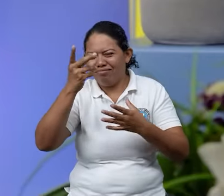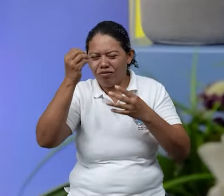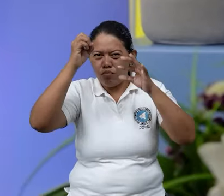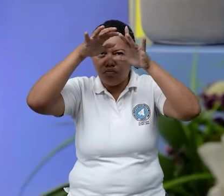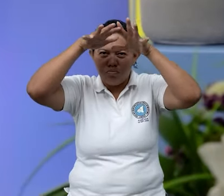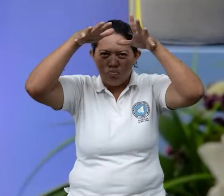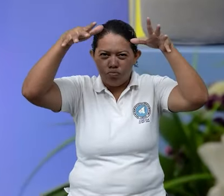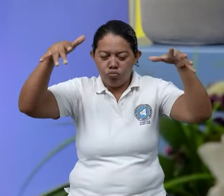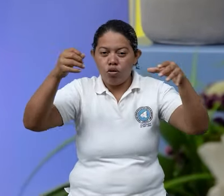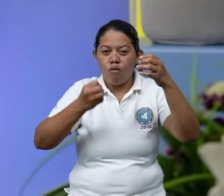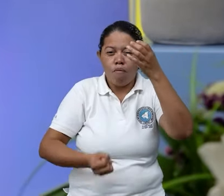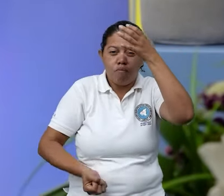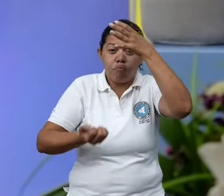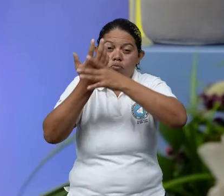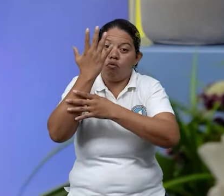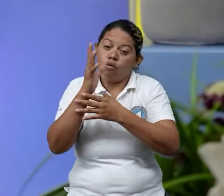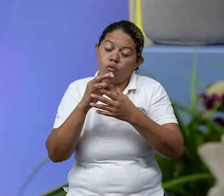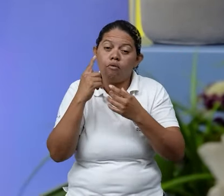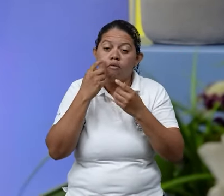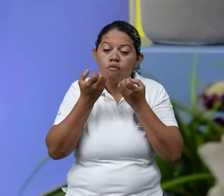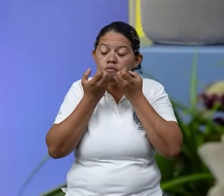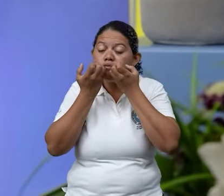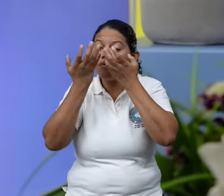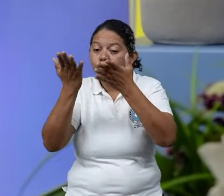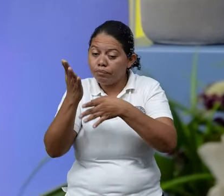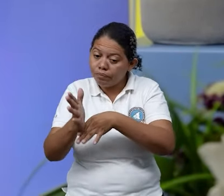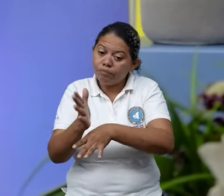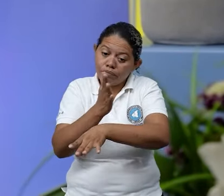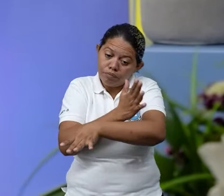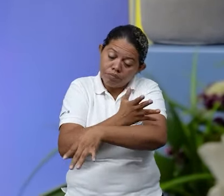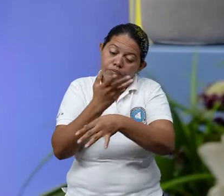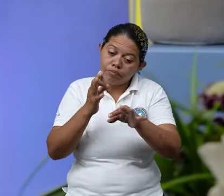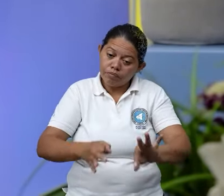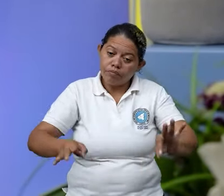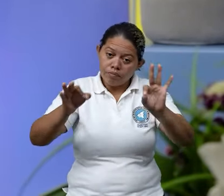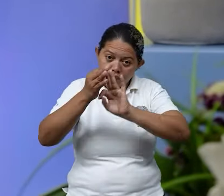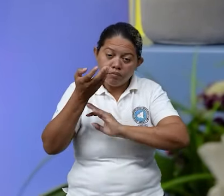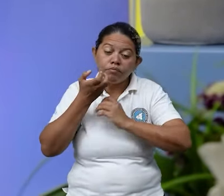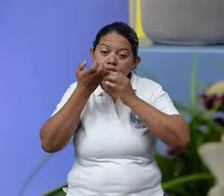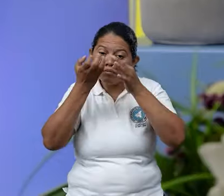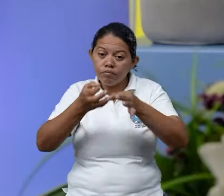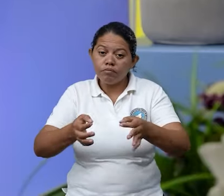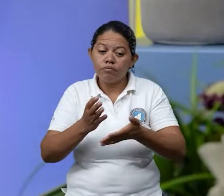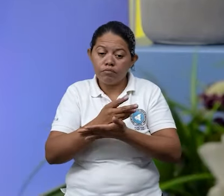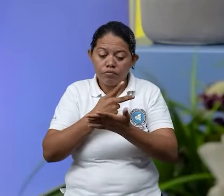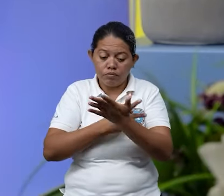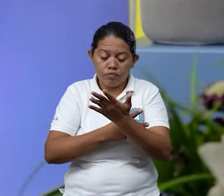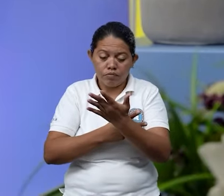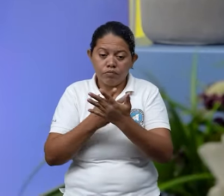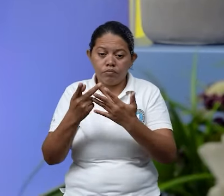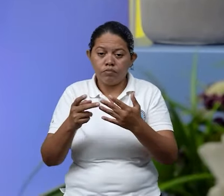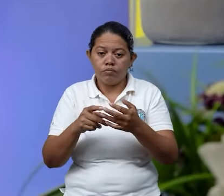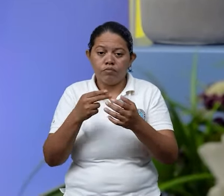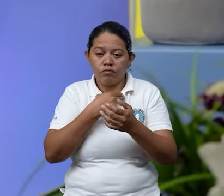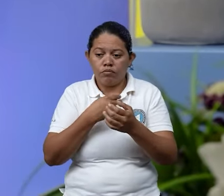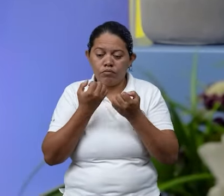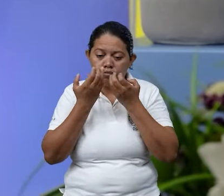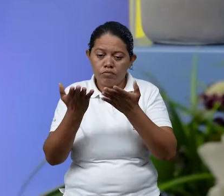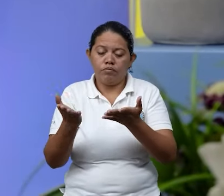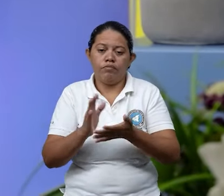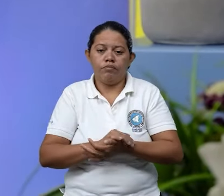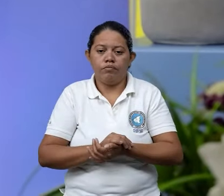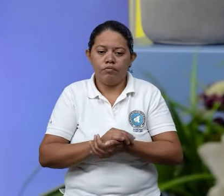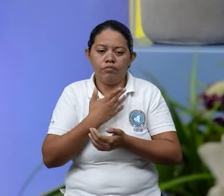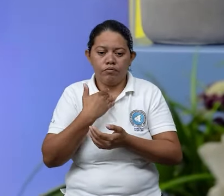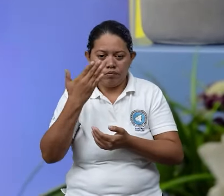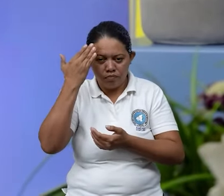explosión, dar la alerta inmediata, que al final es lo que se interesa en los sistemas de alerta temprana.